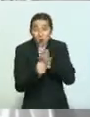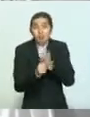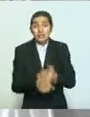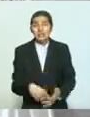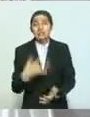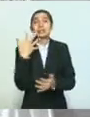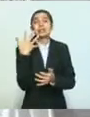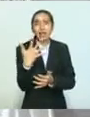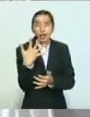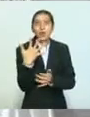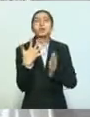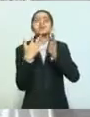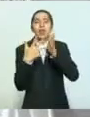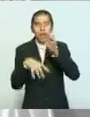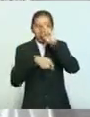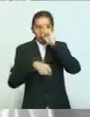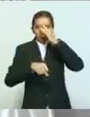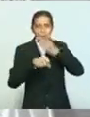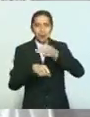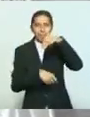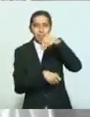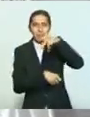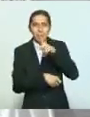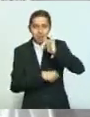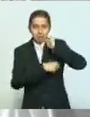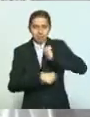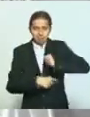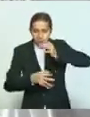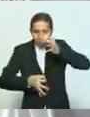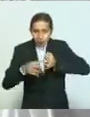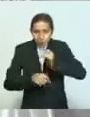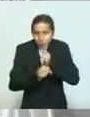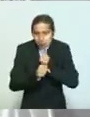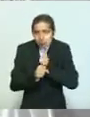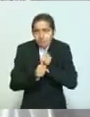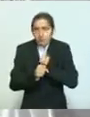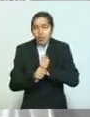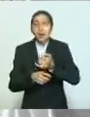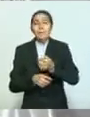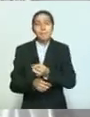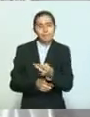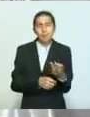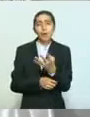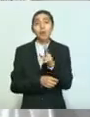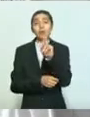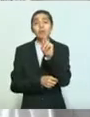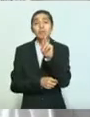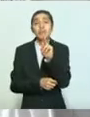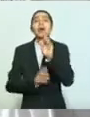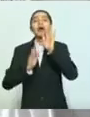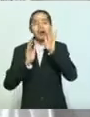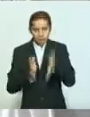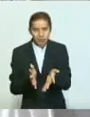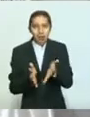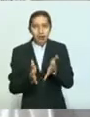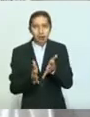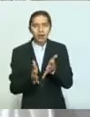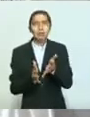casos ya están bajo la responsabilidad del Ministerio Público y en 80 casos más se han otorgado